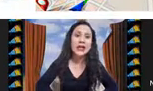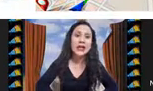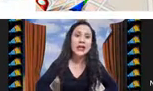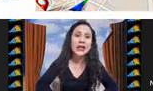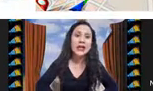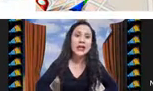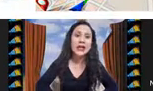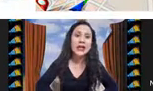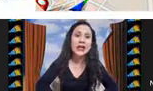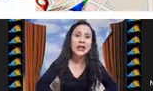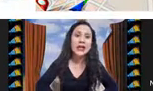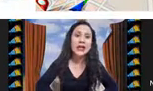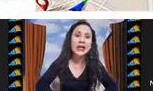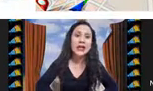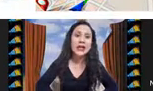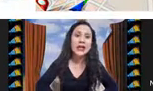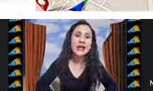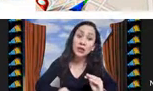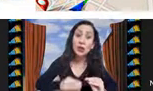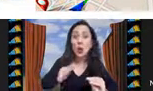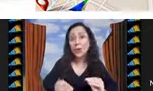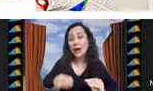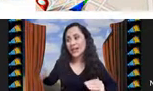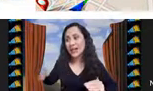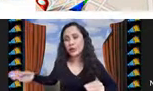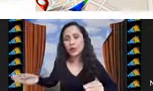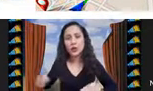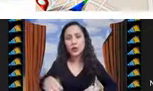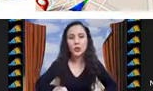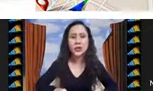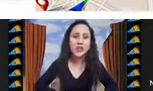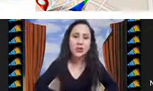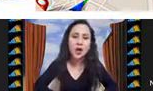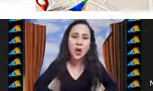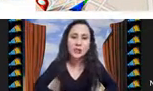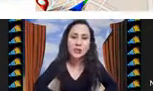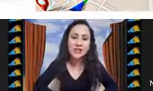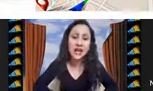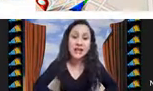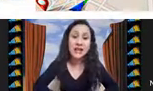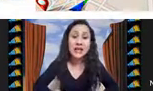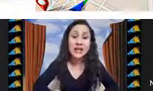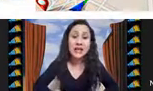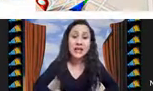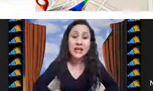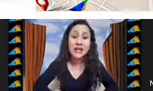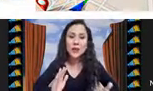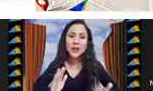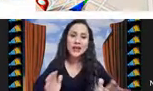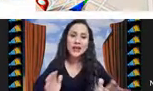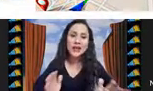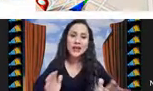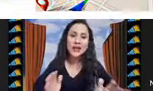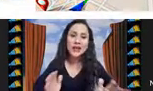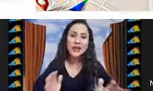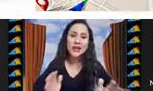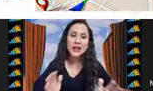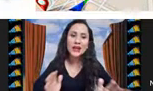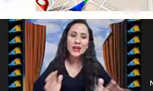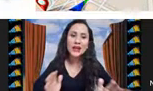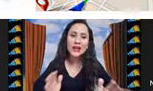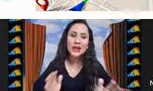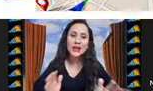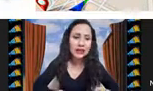Y podría tener una función objetivo, o varias funciones objetivo a optimizar, y también podría tener